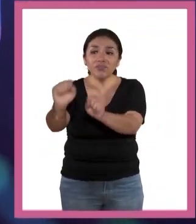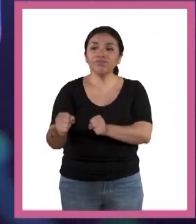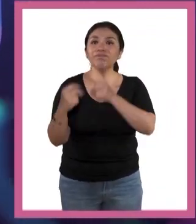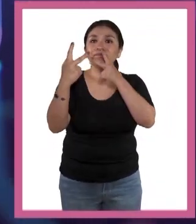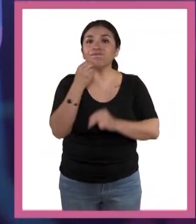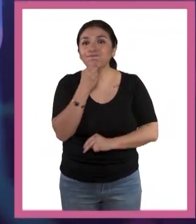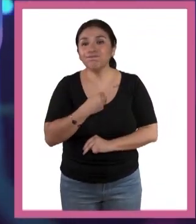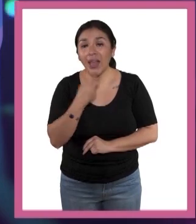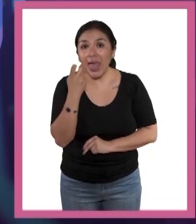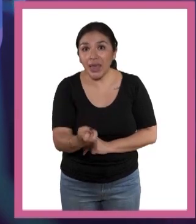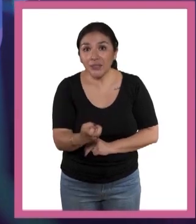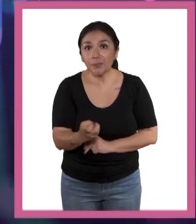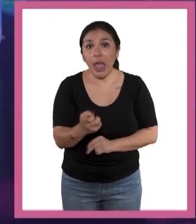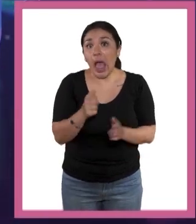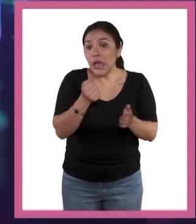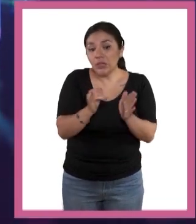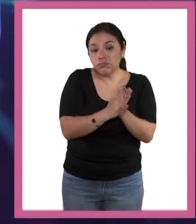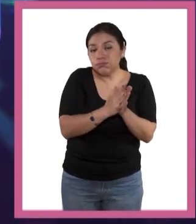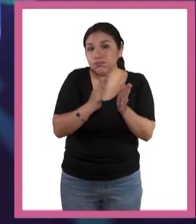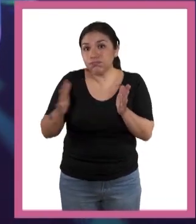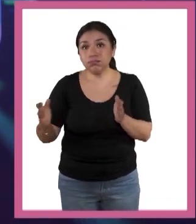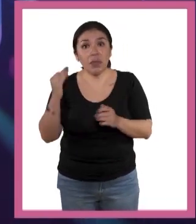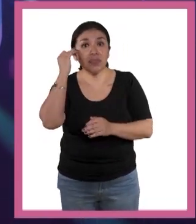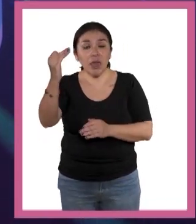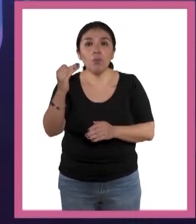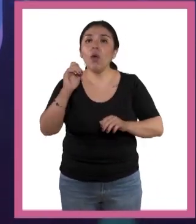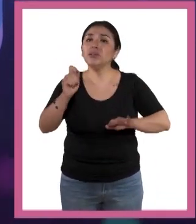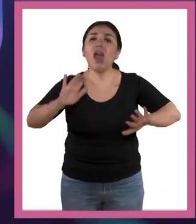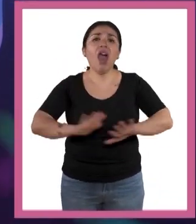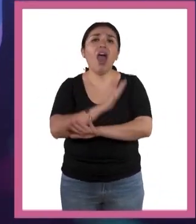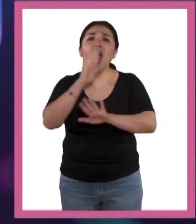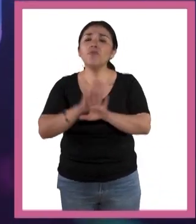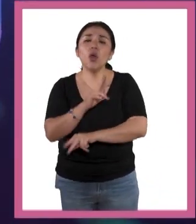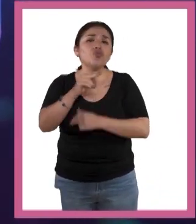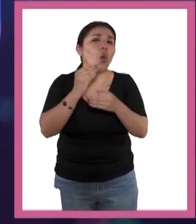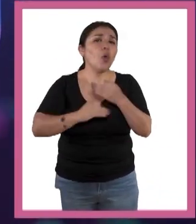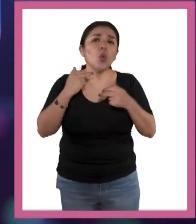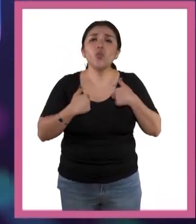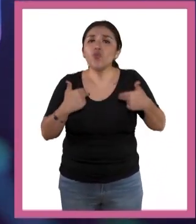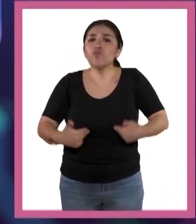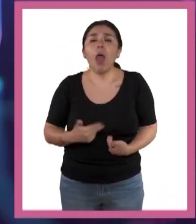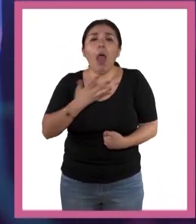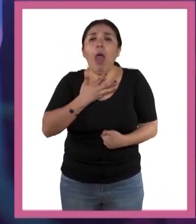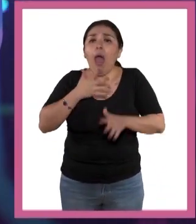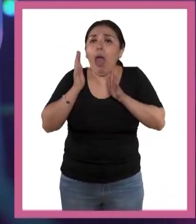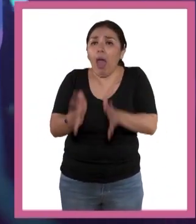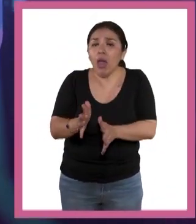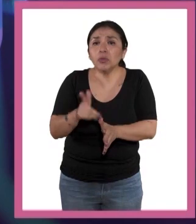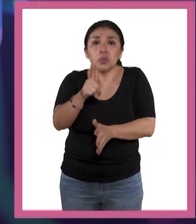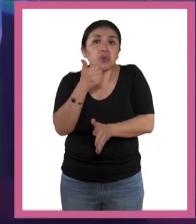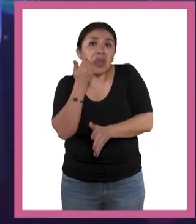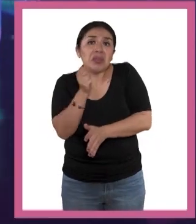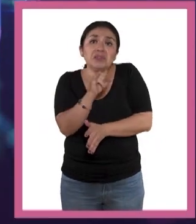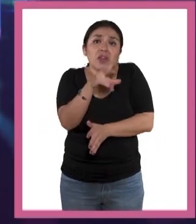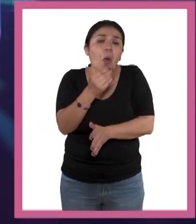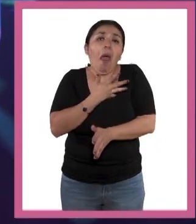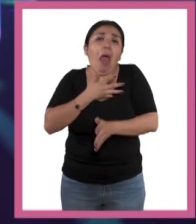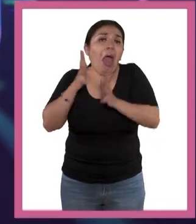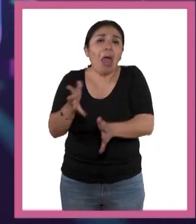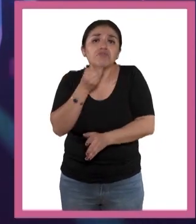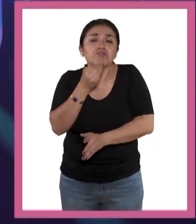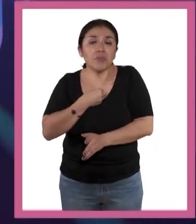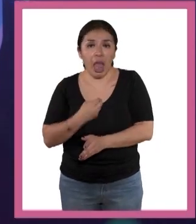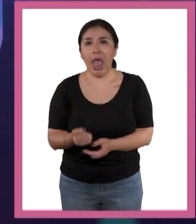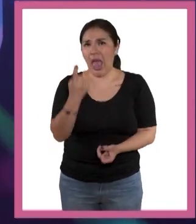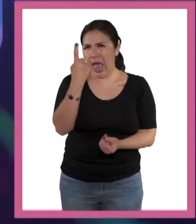Entonces, la evolución natural está presente en todos nosotros, en todos los seres vivos, lo queramos o no. Nosotros lo que hacemos es que